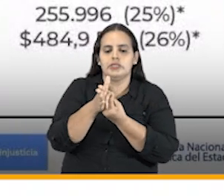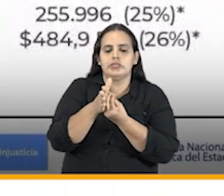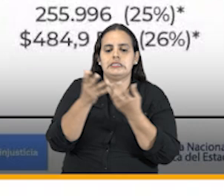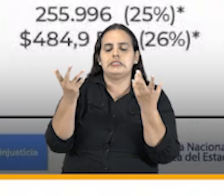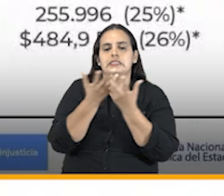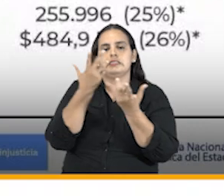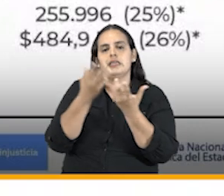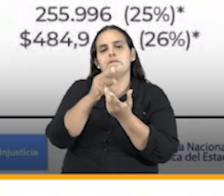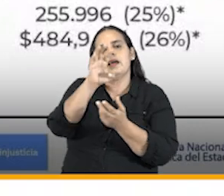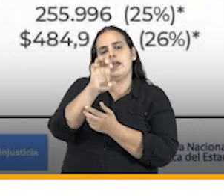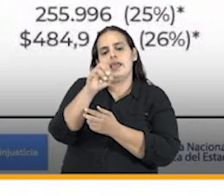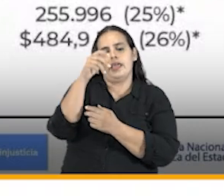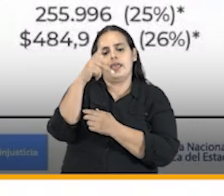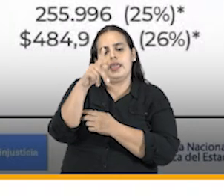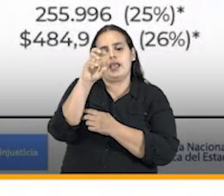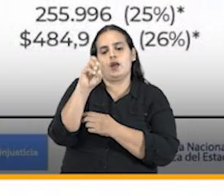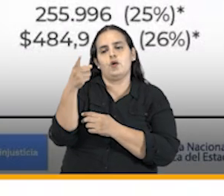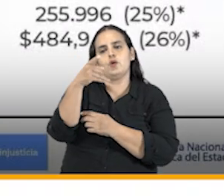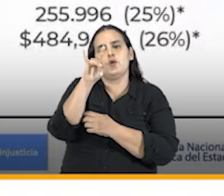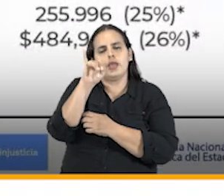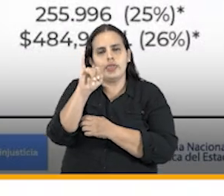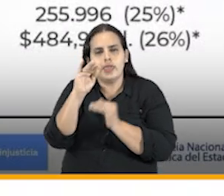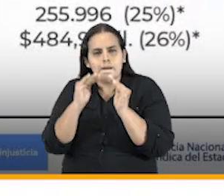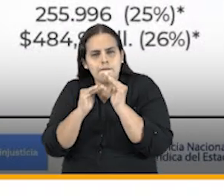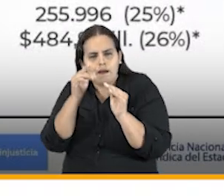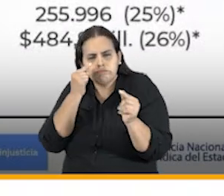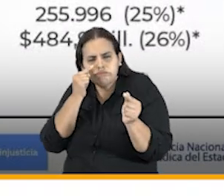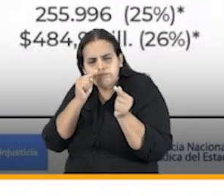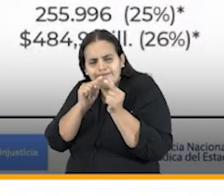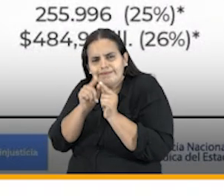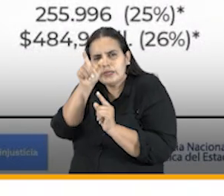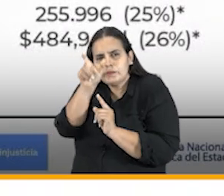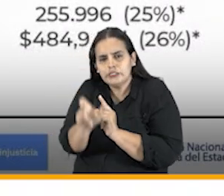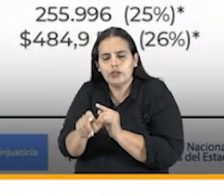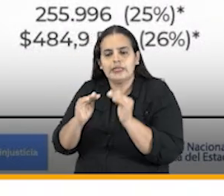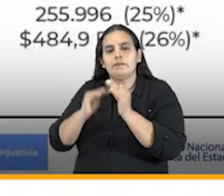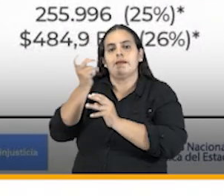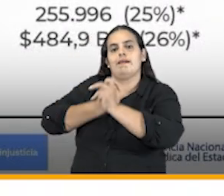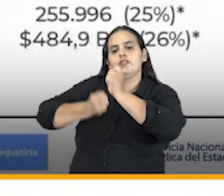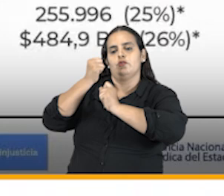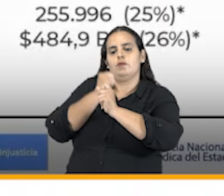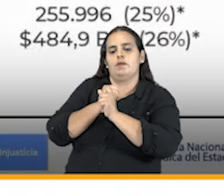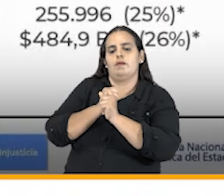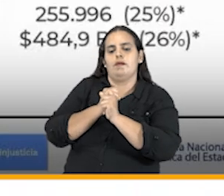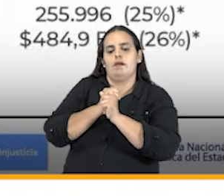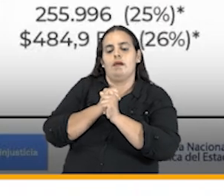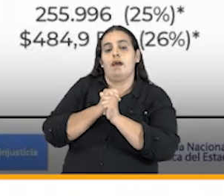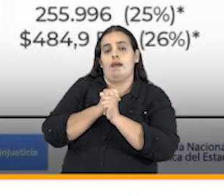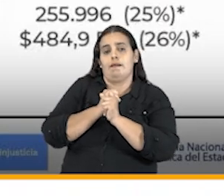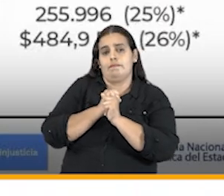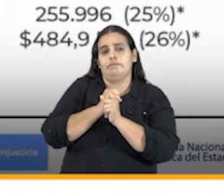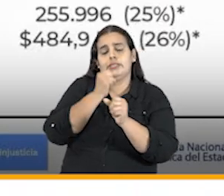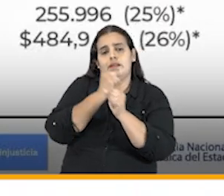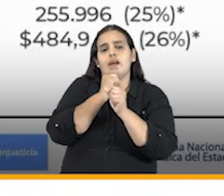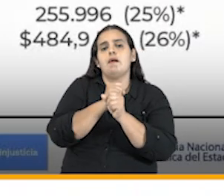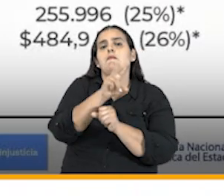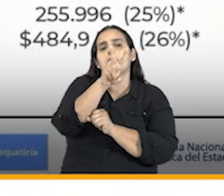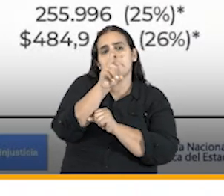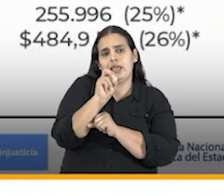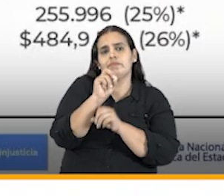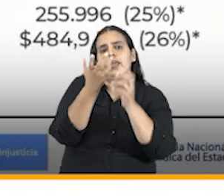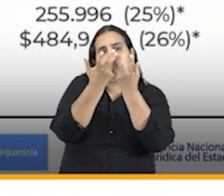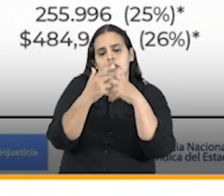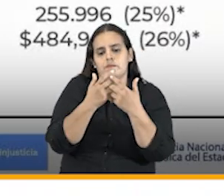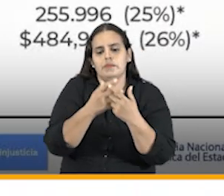el sistema estos son intervenciones más personalizadas donde el año pasado trabajamos con 20 entidades la agencia